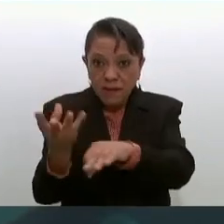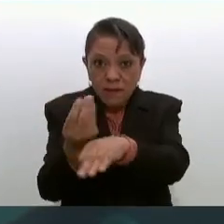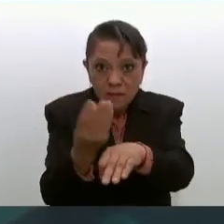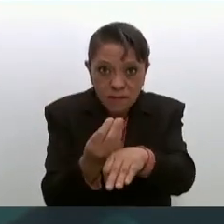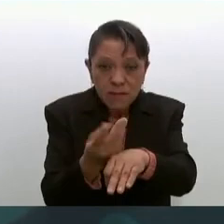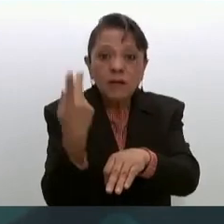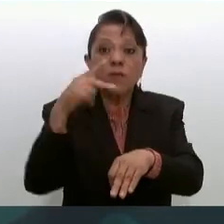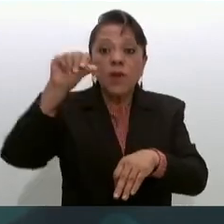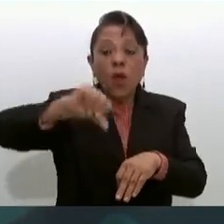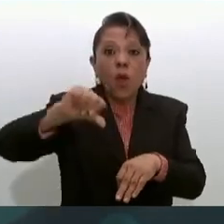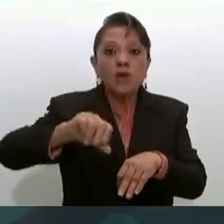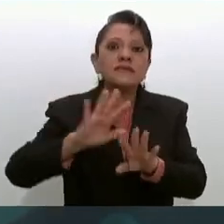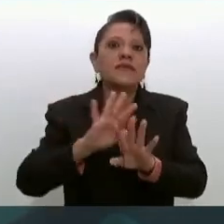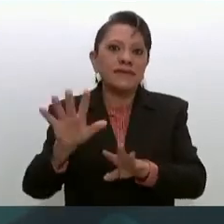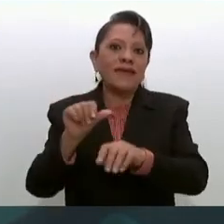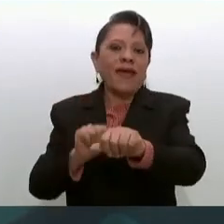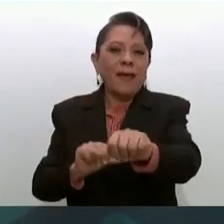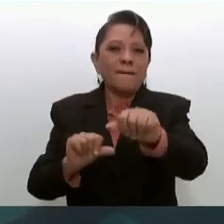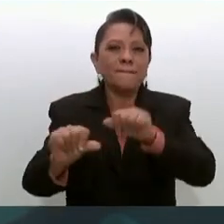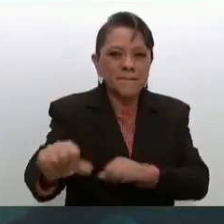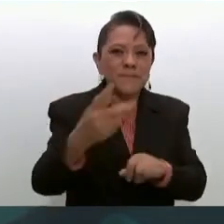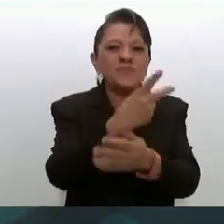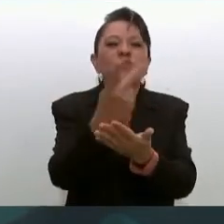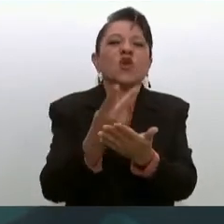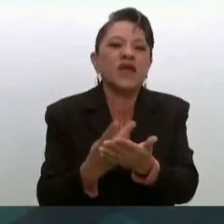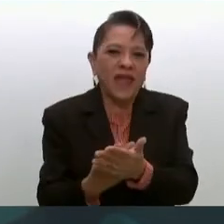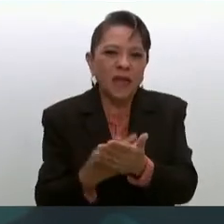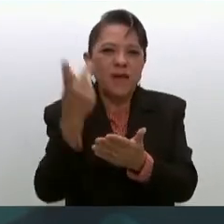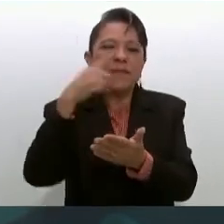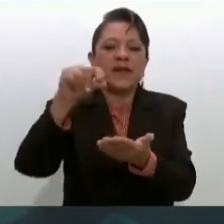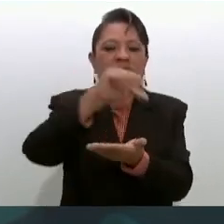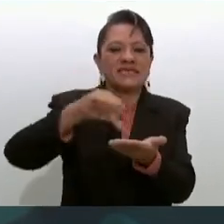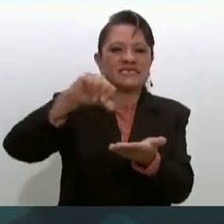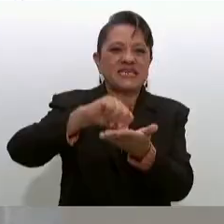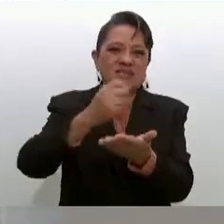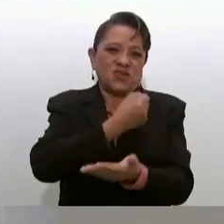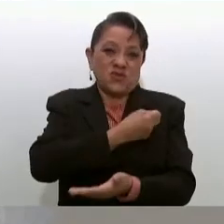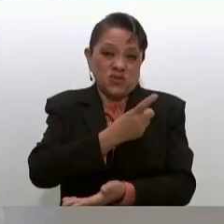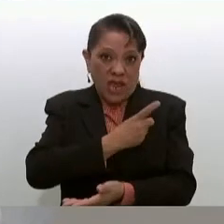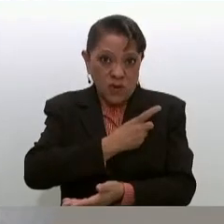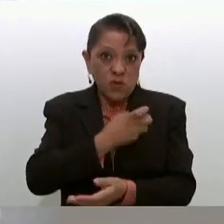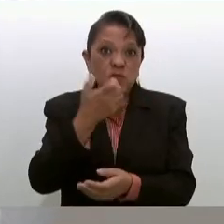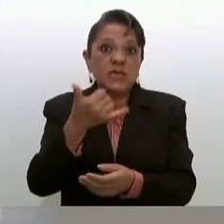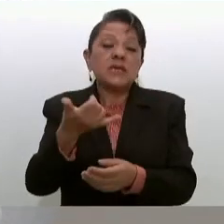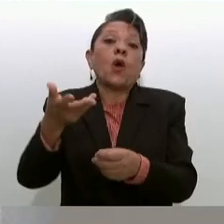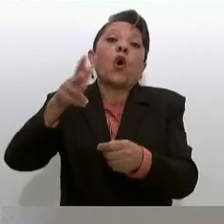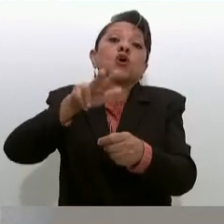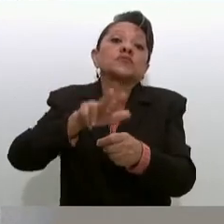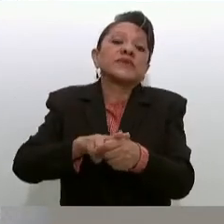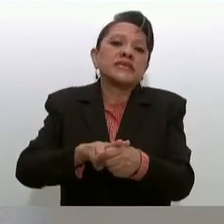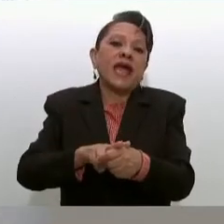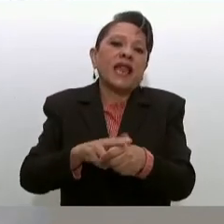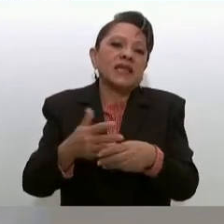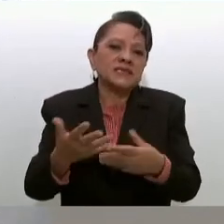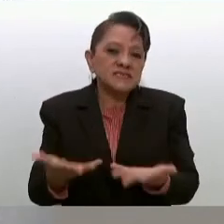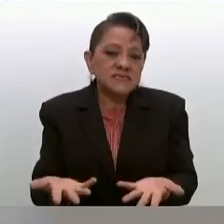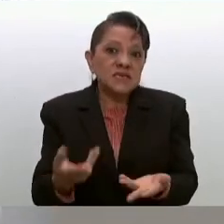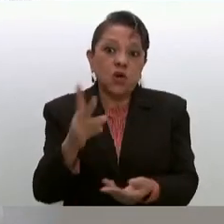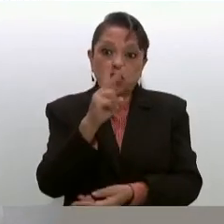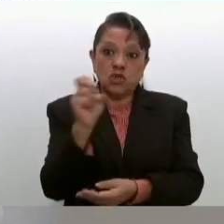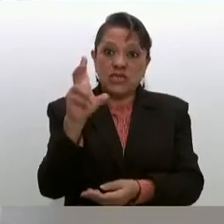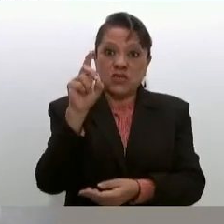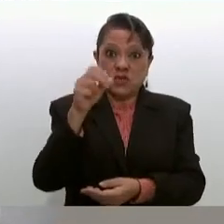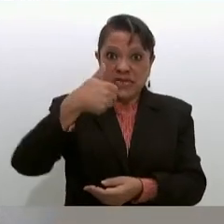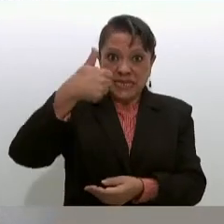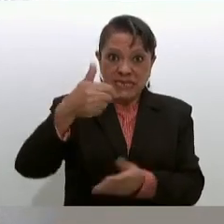proyecto de sustitución de equipo también en las unidades, en los centros de salud y en los hospitales por 236 millones de